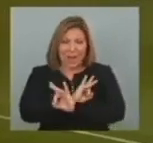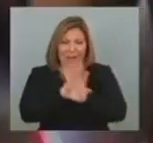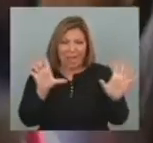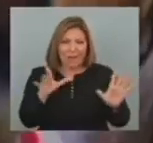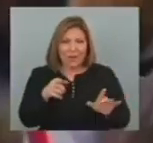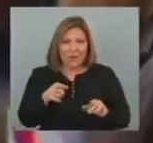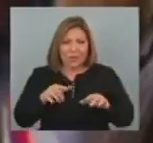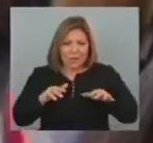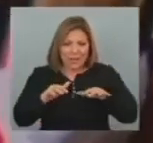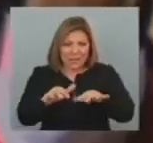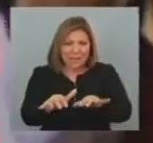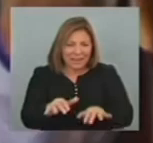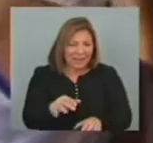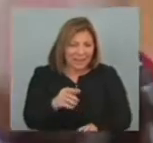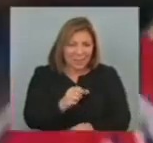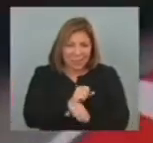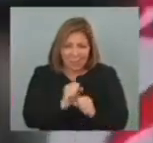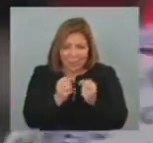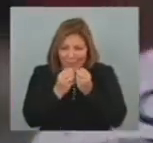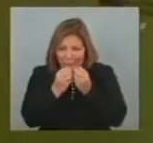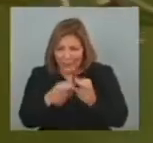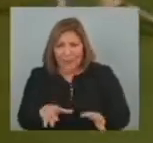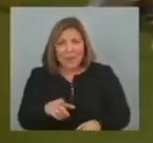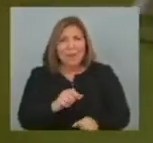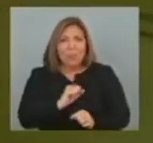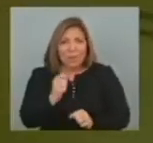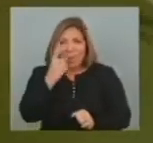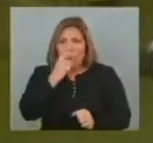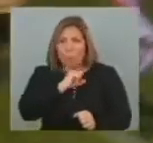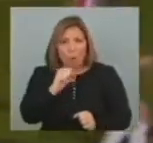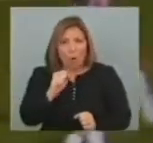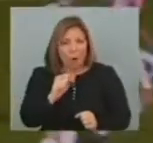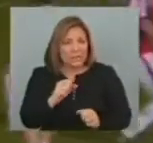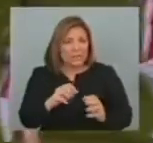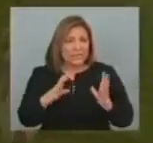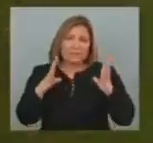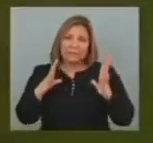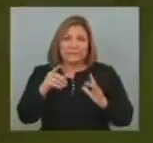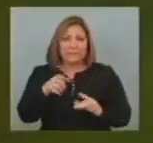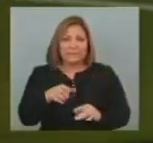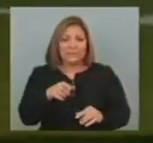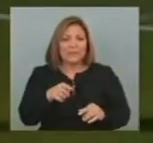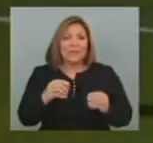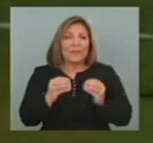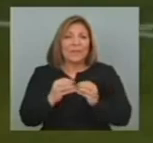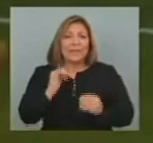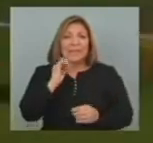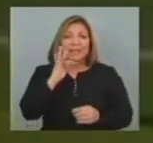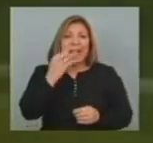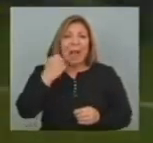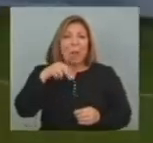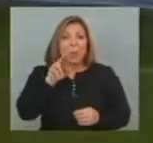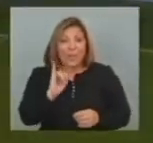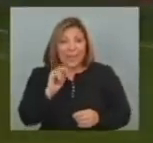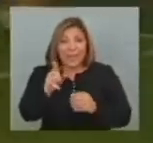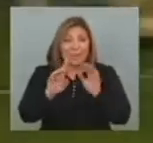ataque de River Lo que se perdió Ahí la chance De anotar Frente al equipo De Jorge Luis Bernal El Itaúi Equipo nuevo Del